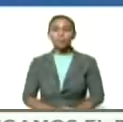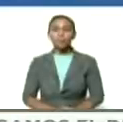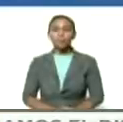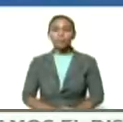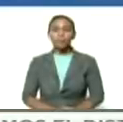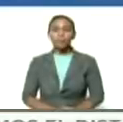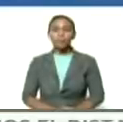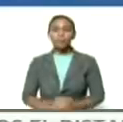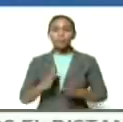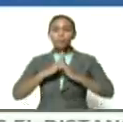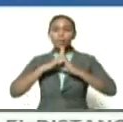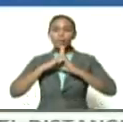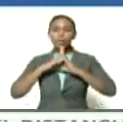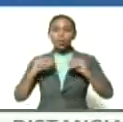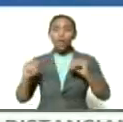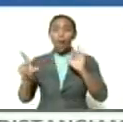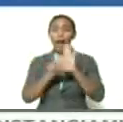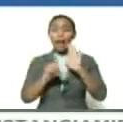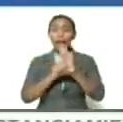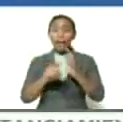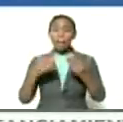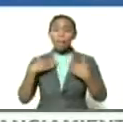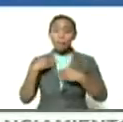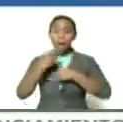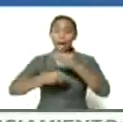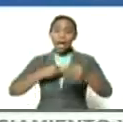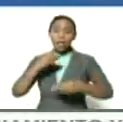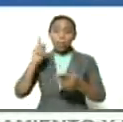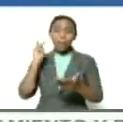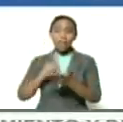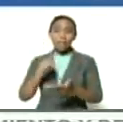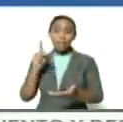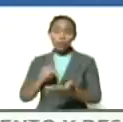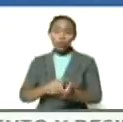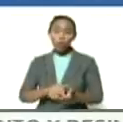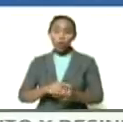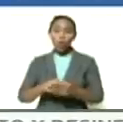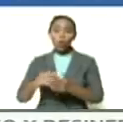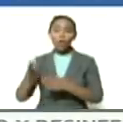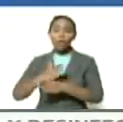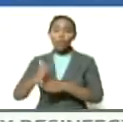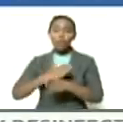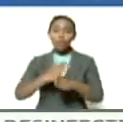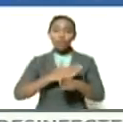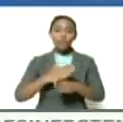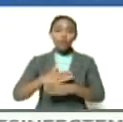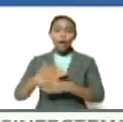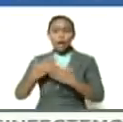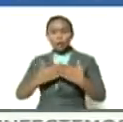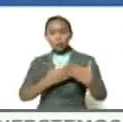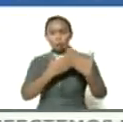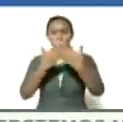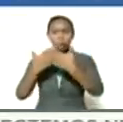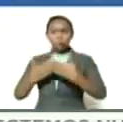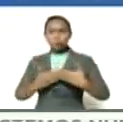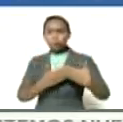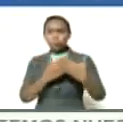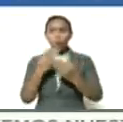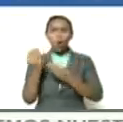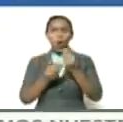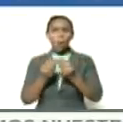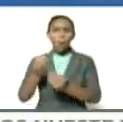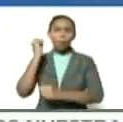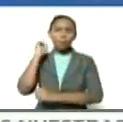y de todas las leyes que me ha tocado elaborar participar coparticipar estudiar como